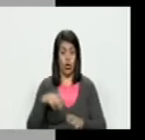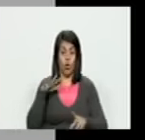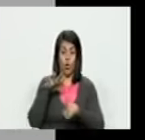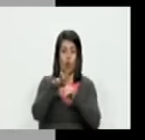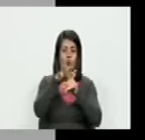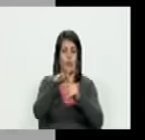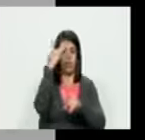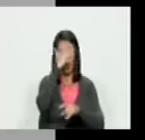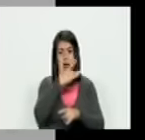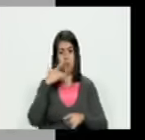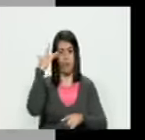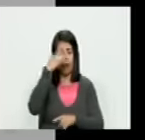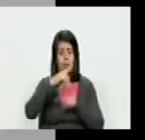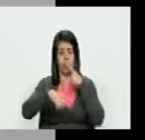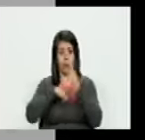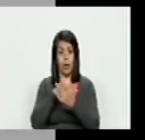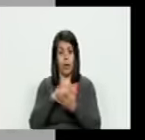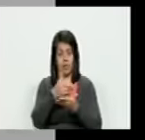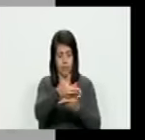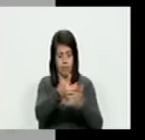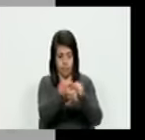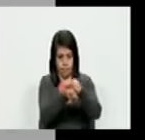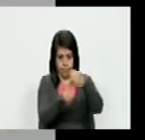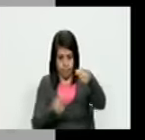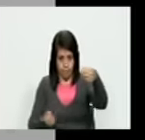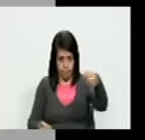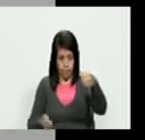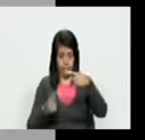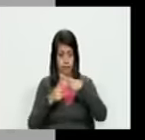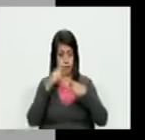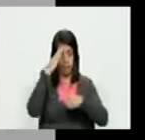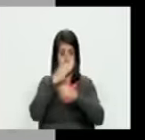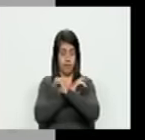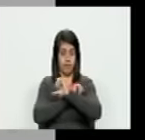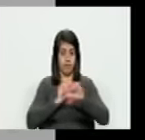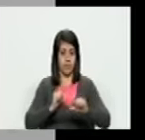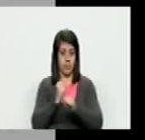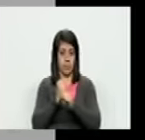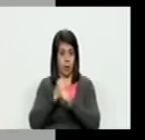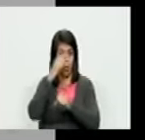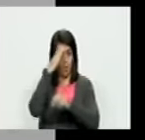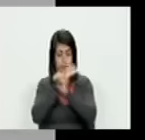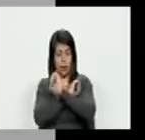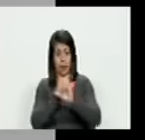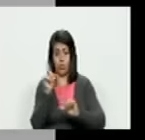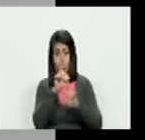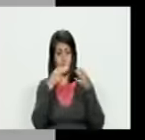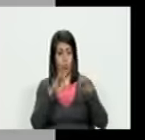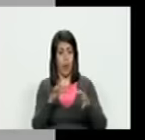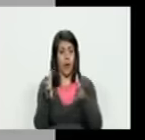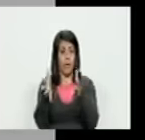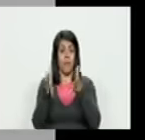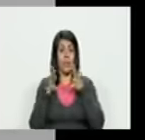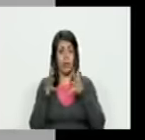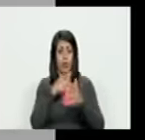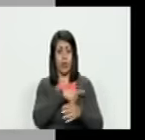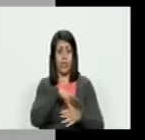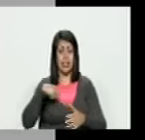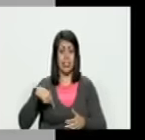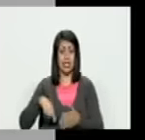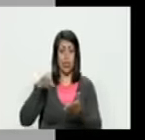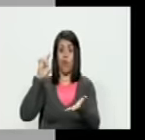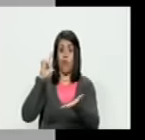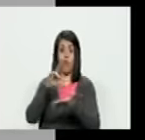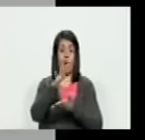y luego le roban los planos y le dicen al presidente es una obra militar eso no es una obra civil y dice victoria sacamos a los chinos de este país